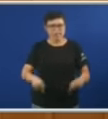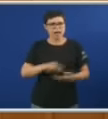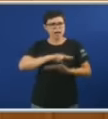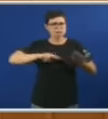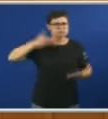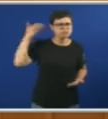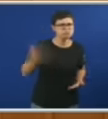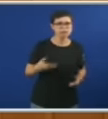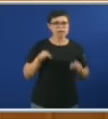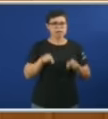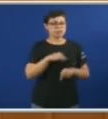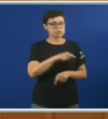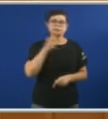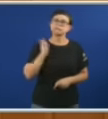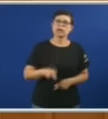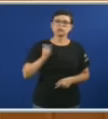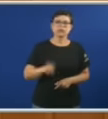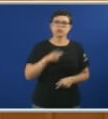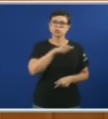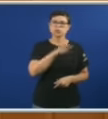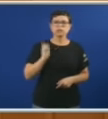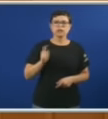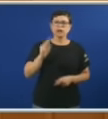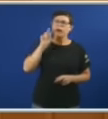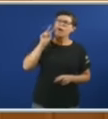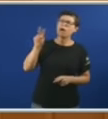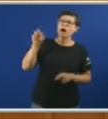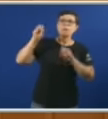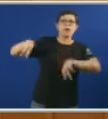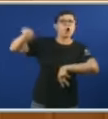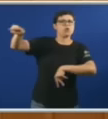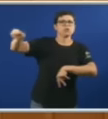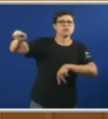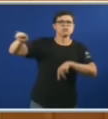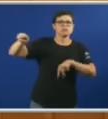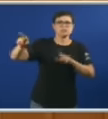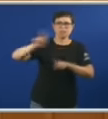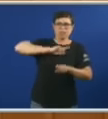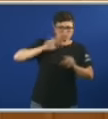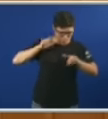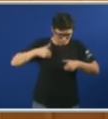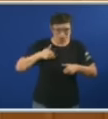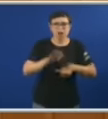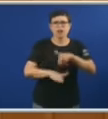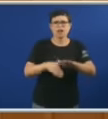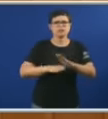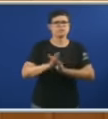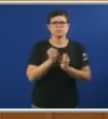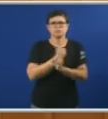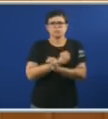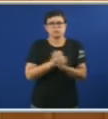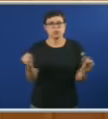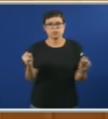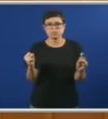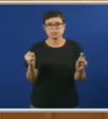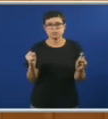Vostede Ten esa teima Sempre está mirando Para os que están peor E así É imposible Avanzar Señor Feijó É imposible